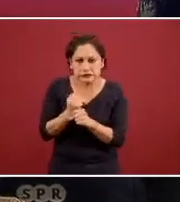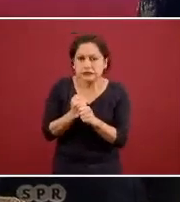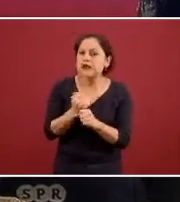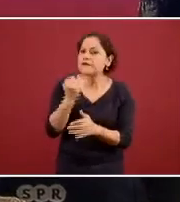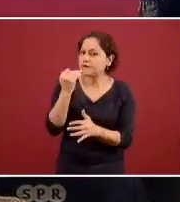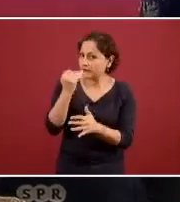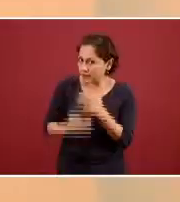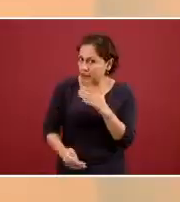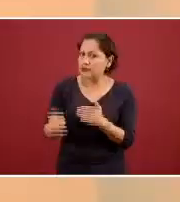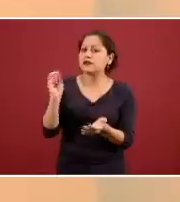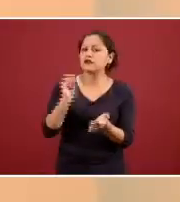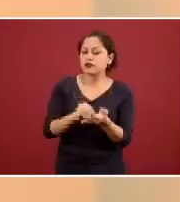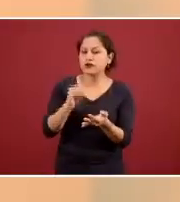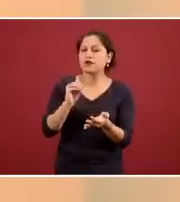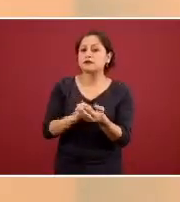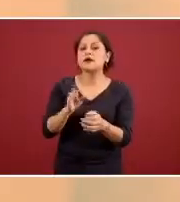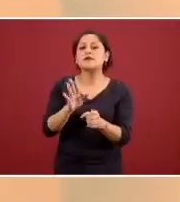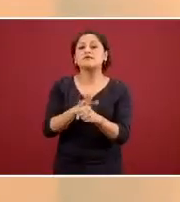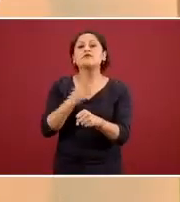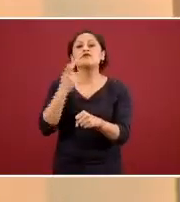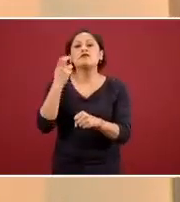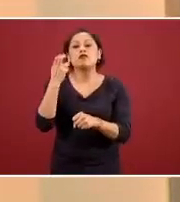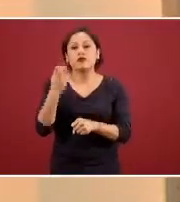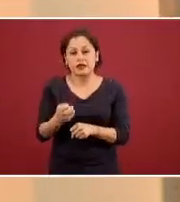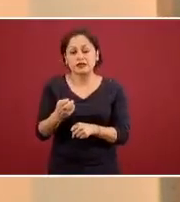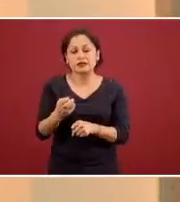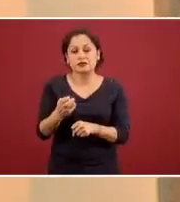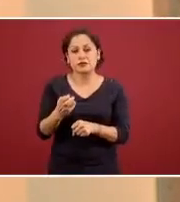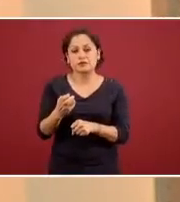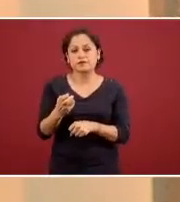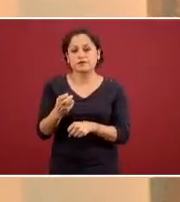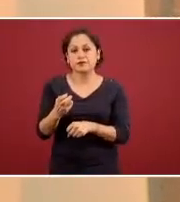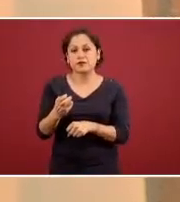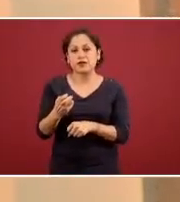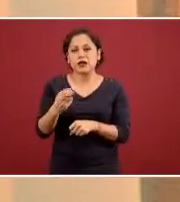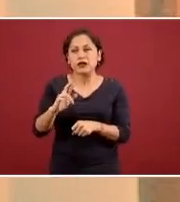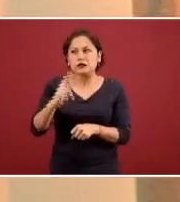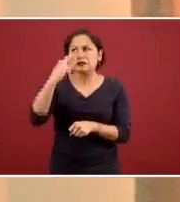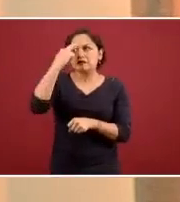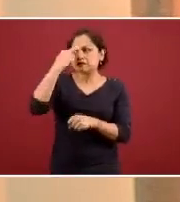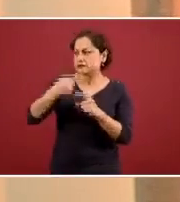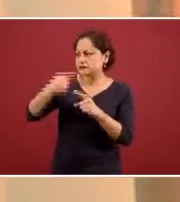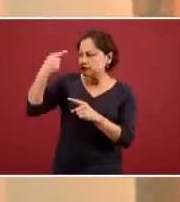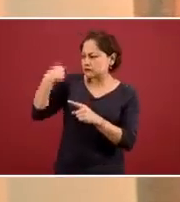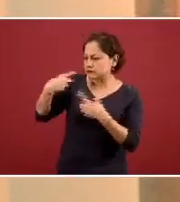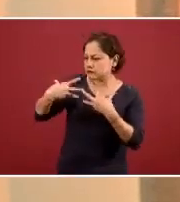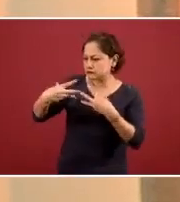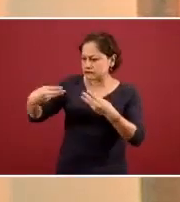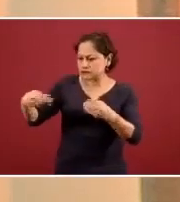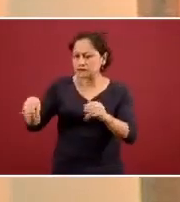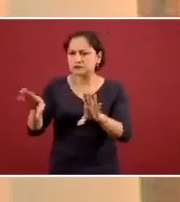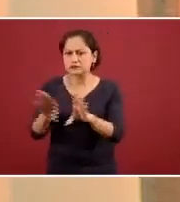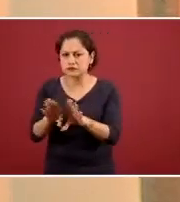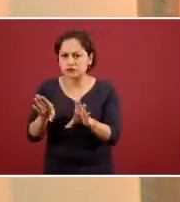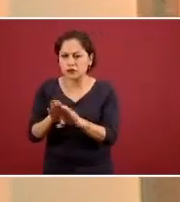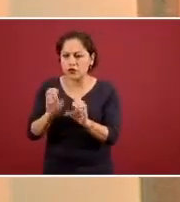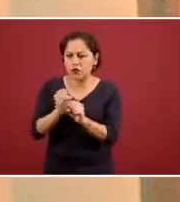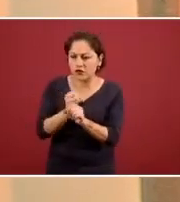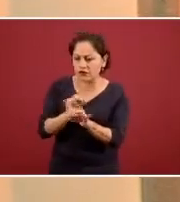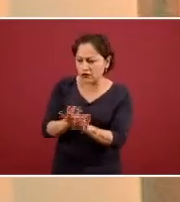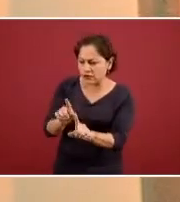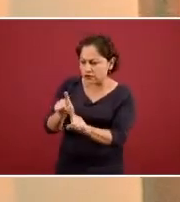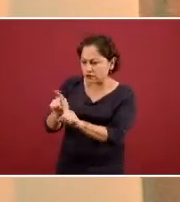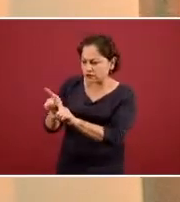sentido común por cómo se comportan otras pandemias y por la información que empieza a acumularse estamos bastante